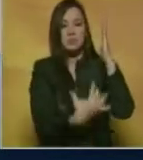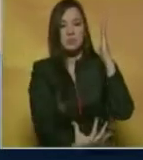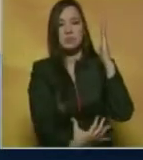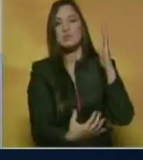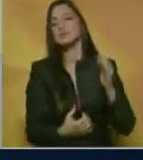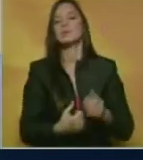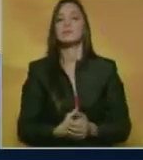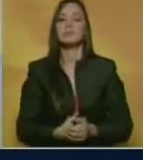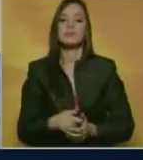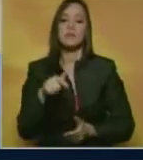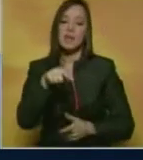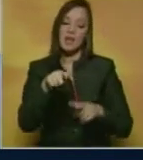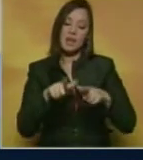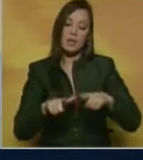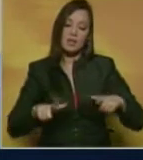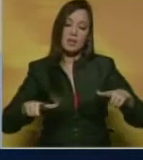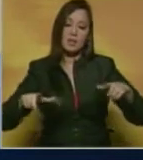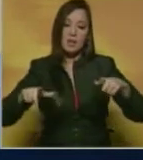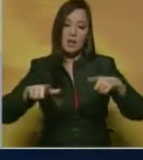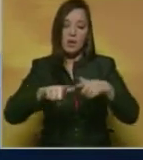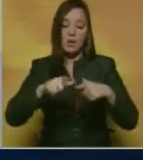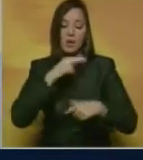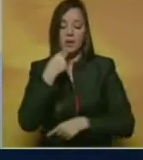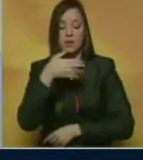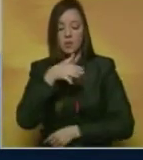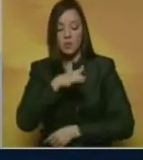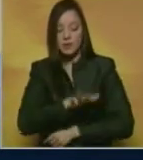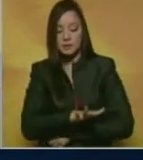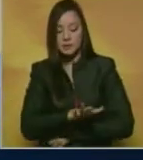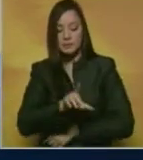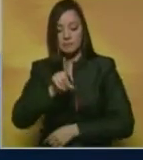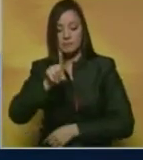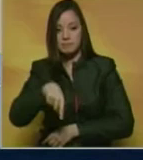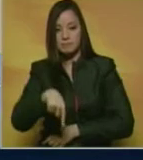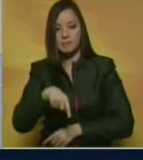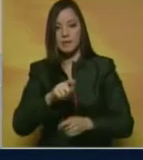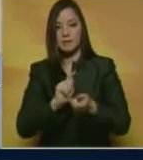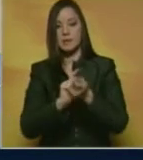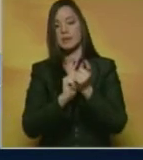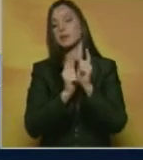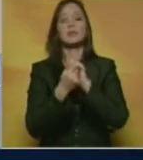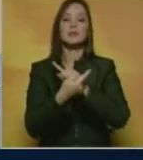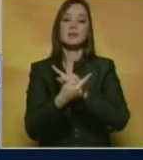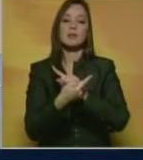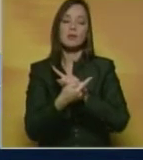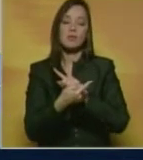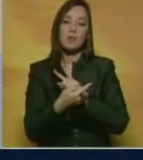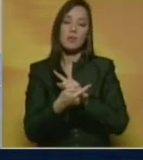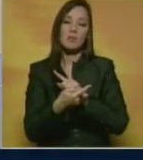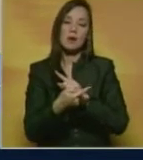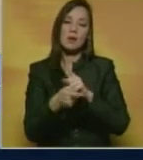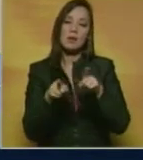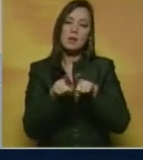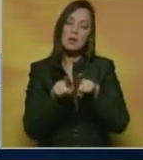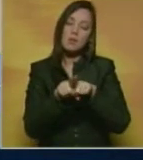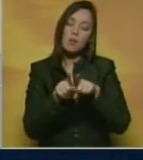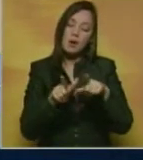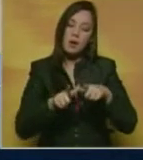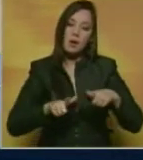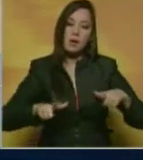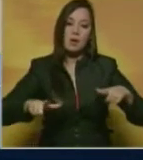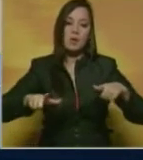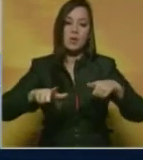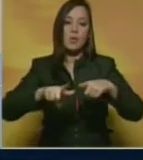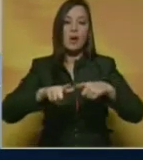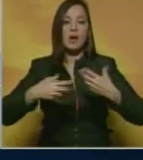Este lugar de muerte se transforma también en un lugar de vida de vidas